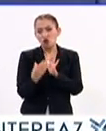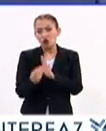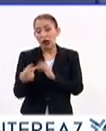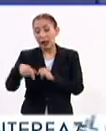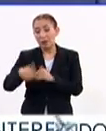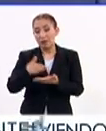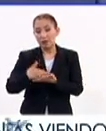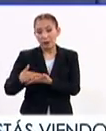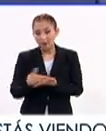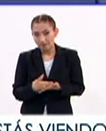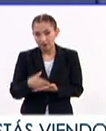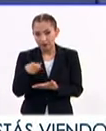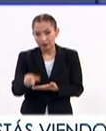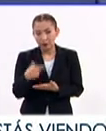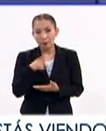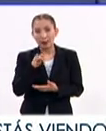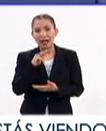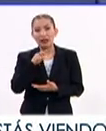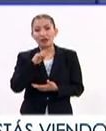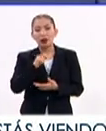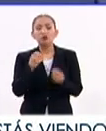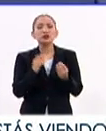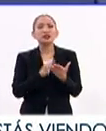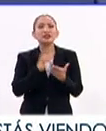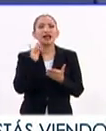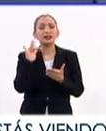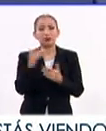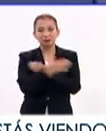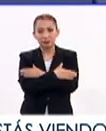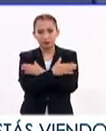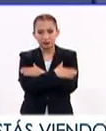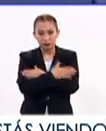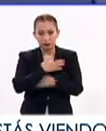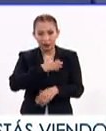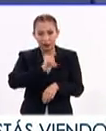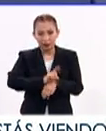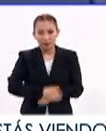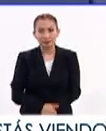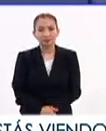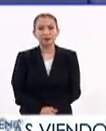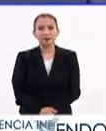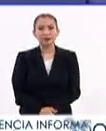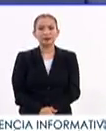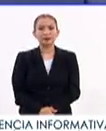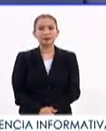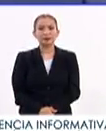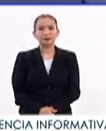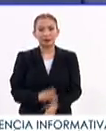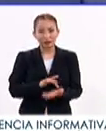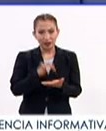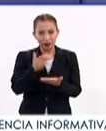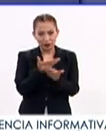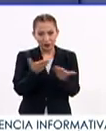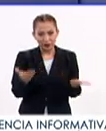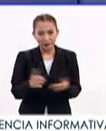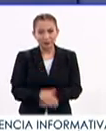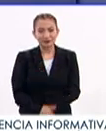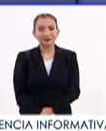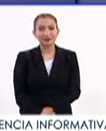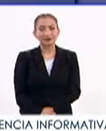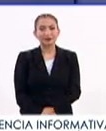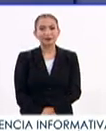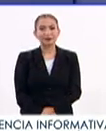ahí en el Instituto Nacional de Perinatología. Muchísimas gracias, un fuerte abrazo y muy buen día. Gracias. Gracias a ustedes.